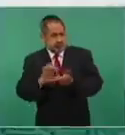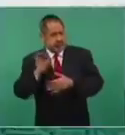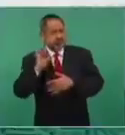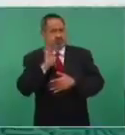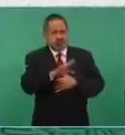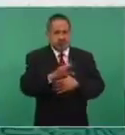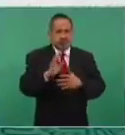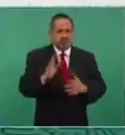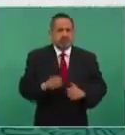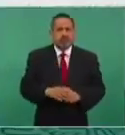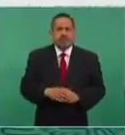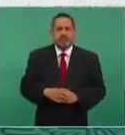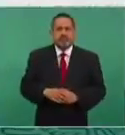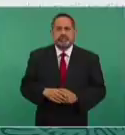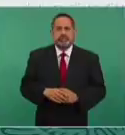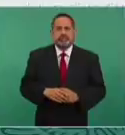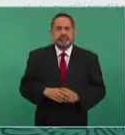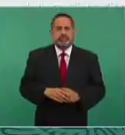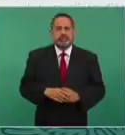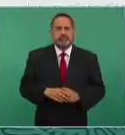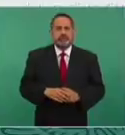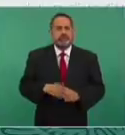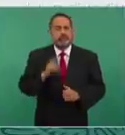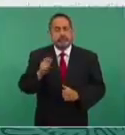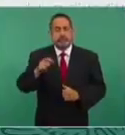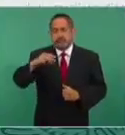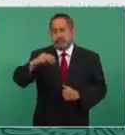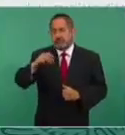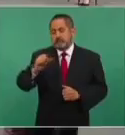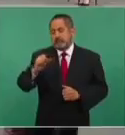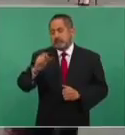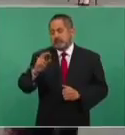llevó Marcelo.